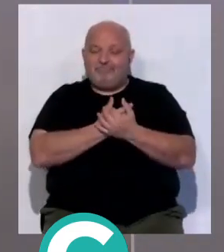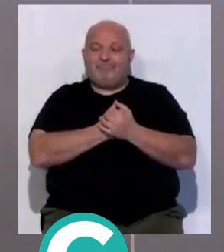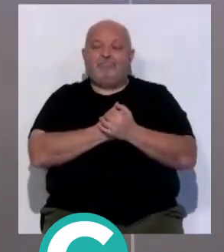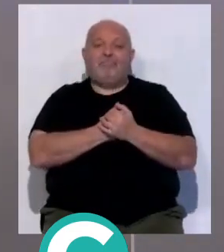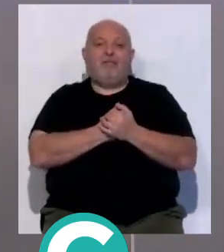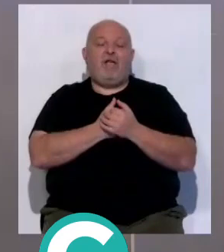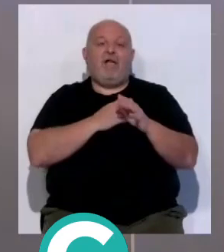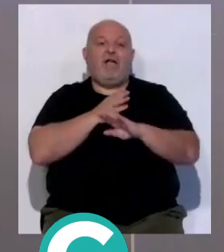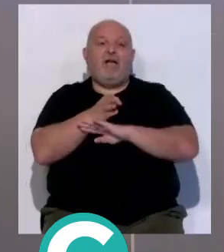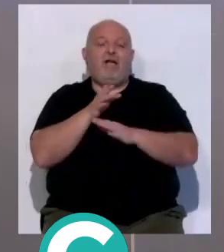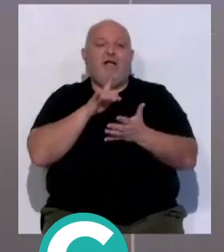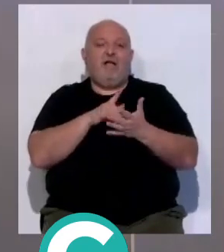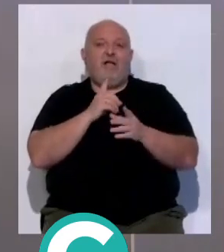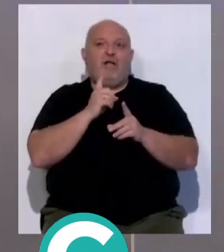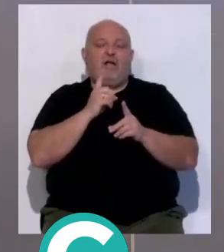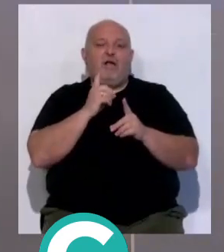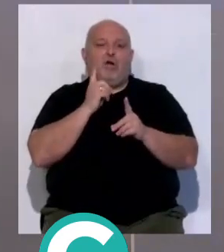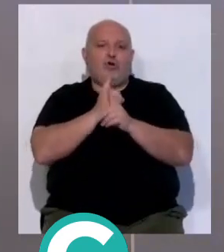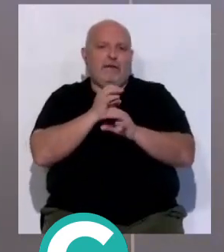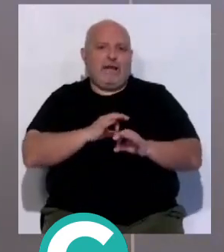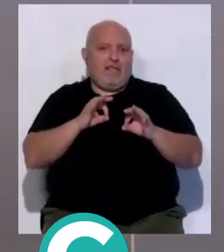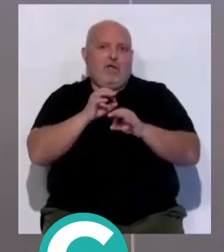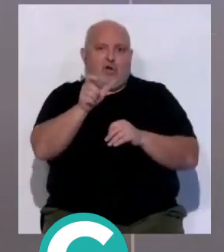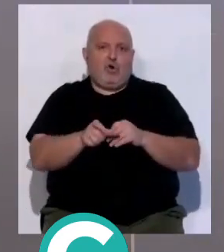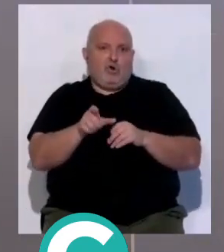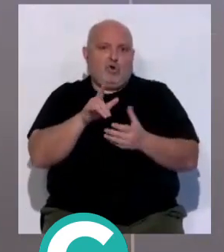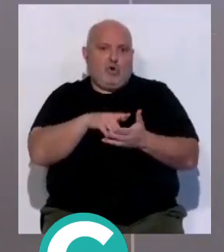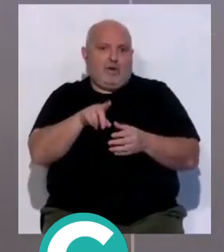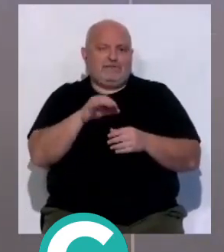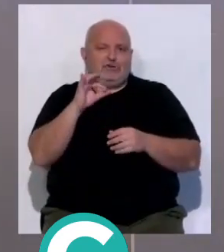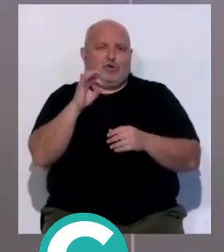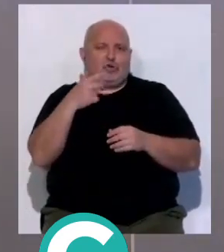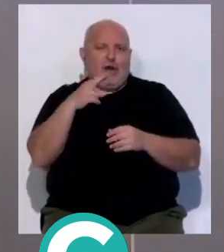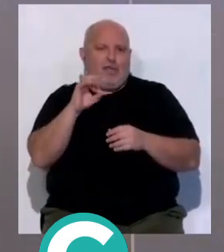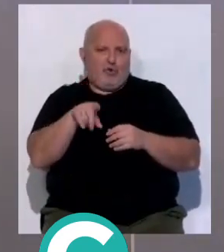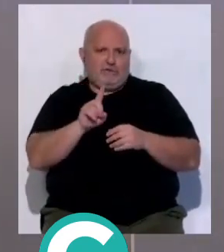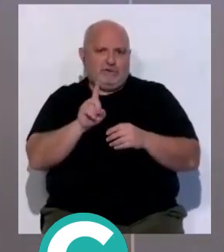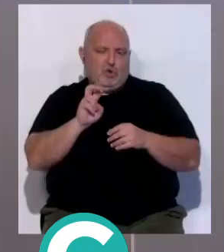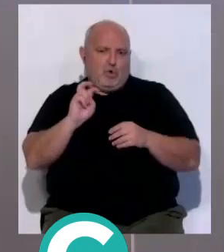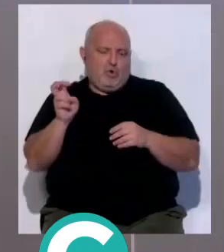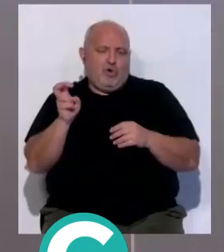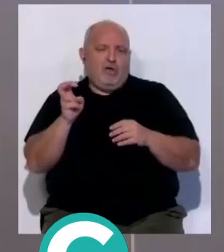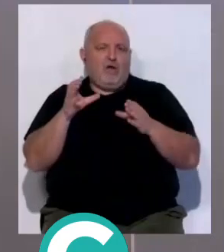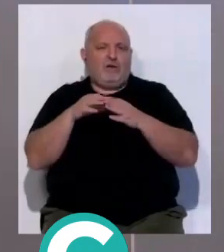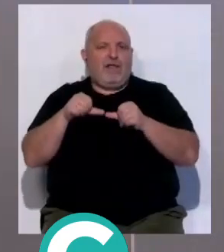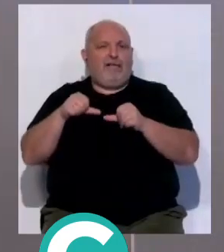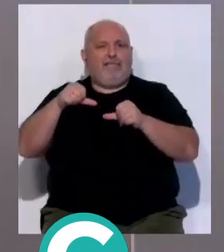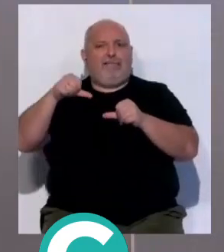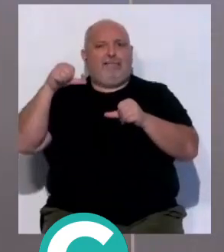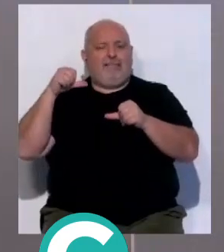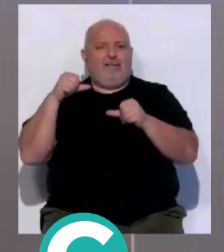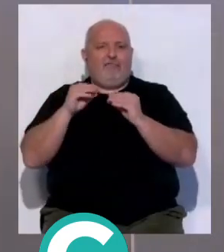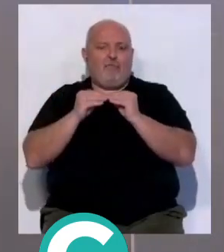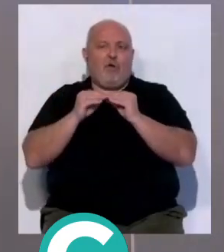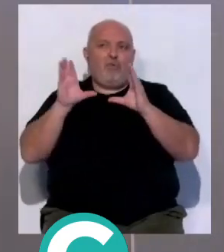Igual no va en contra de Soto Grado, ni mucho menos porque no ha tenido participación, va con el colectivo, con la